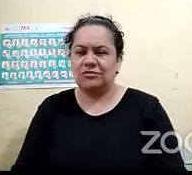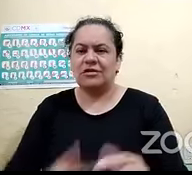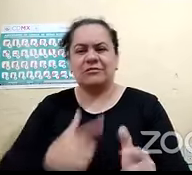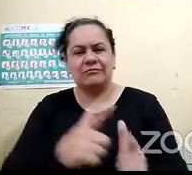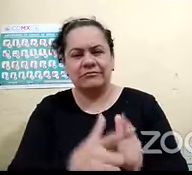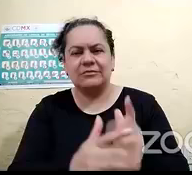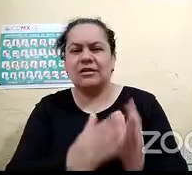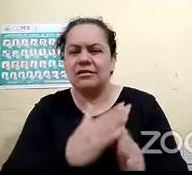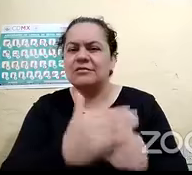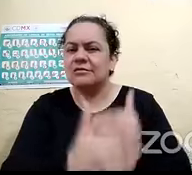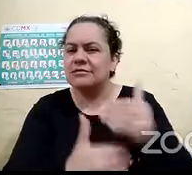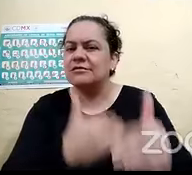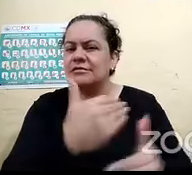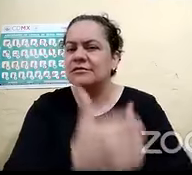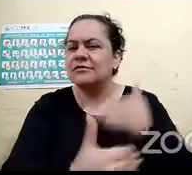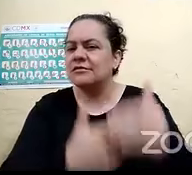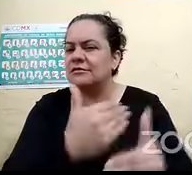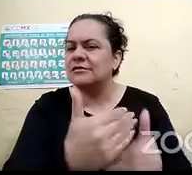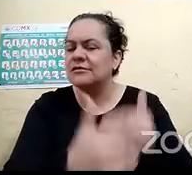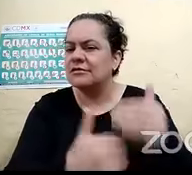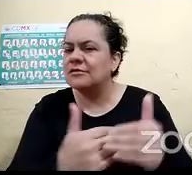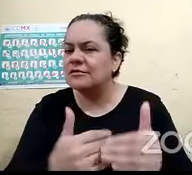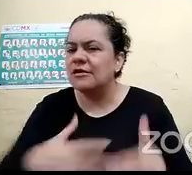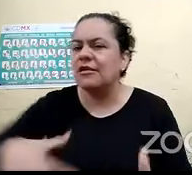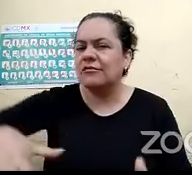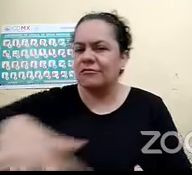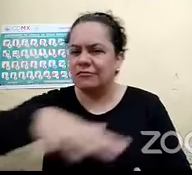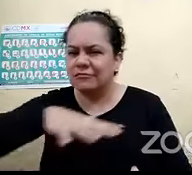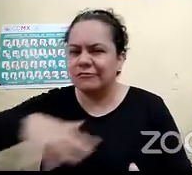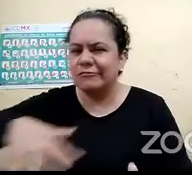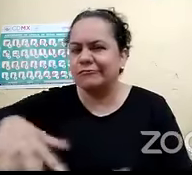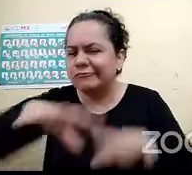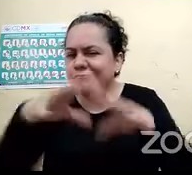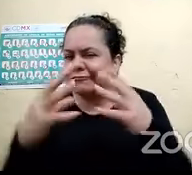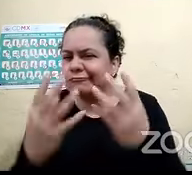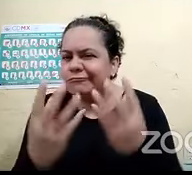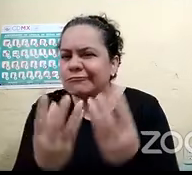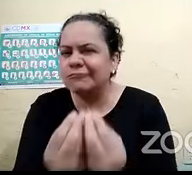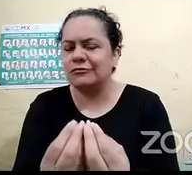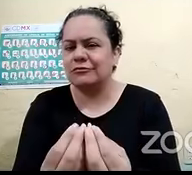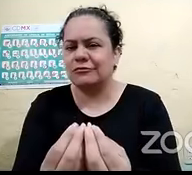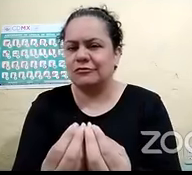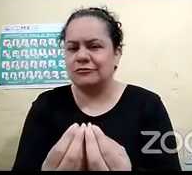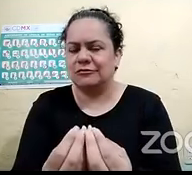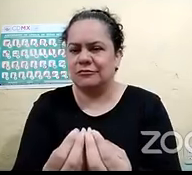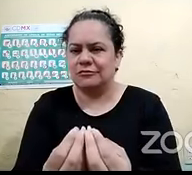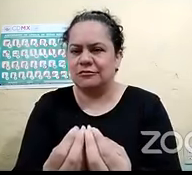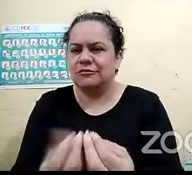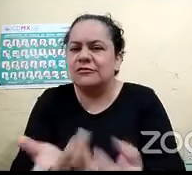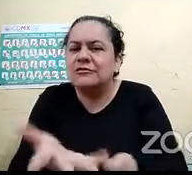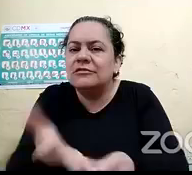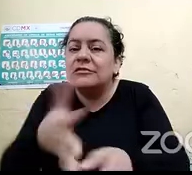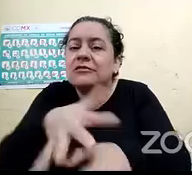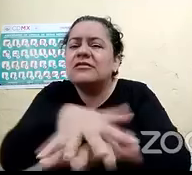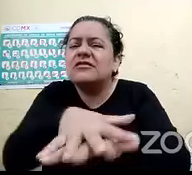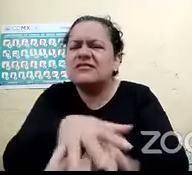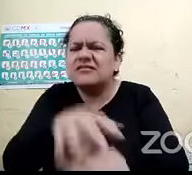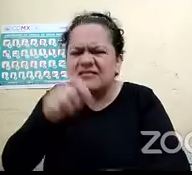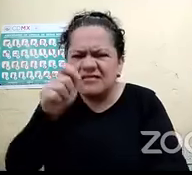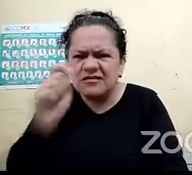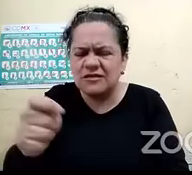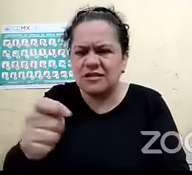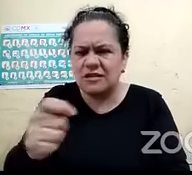juntos, a jugar juntos, incluir significa que todos podamos avanzar